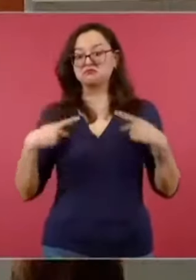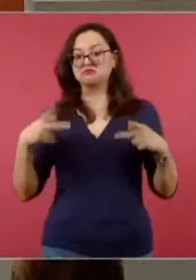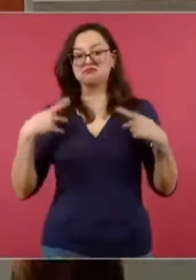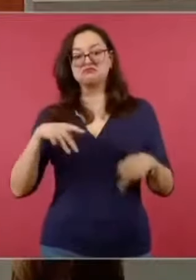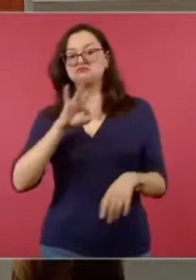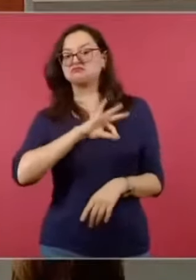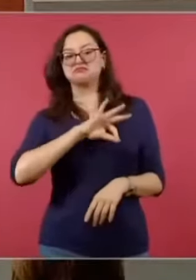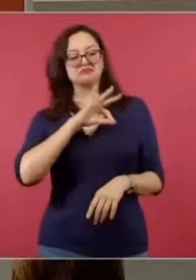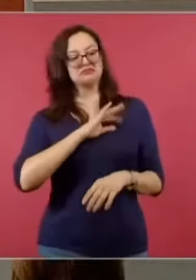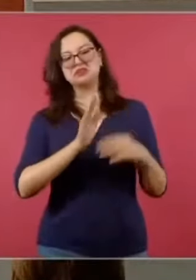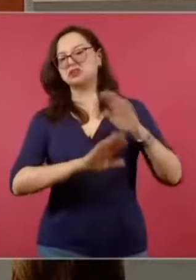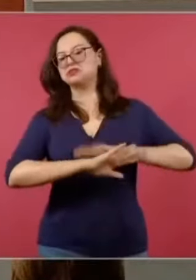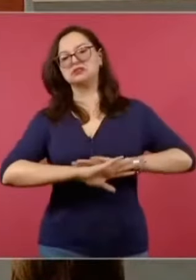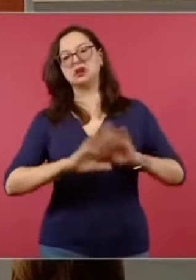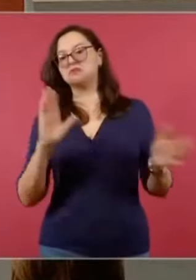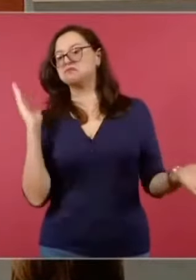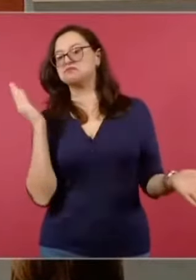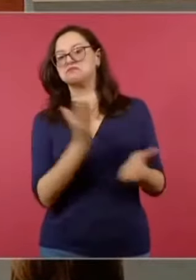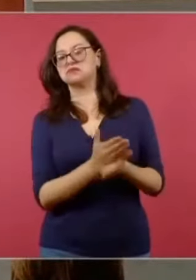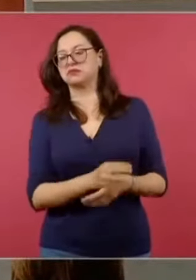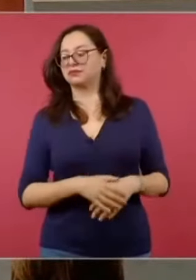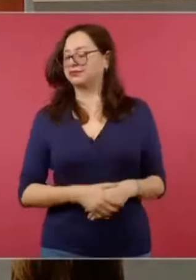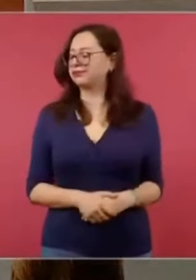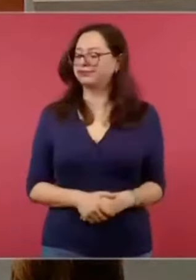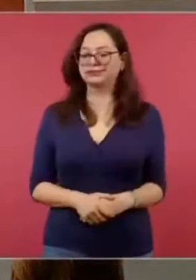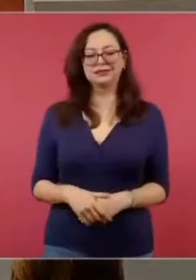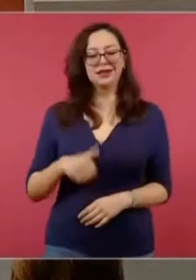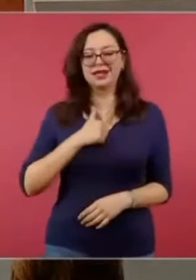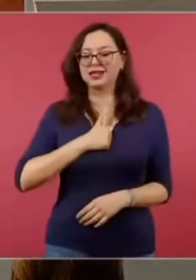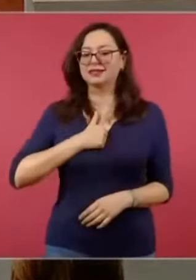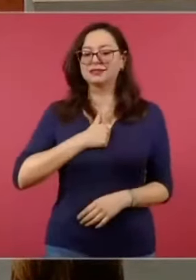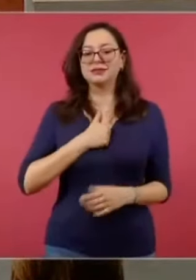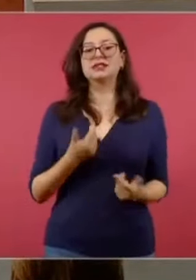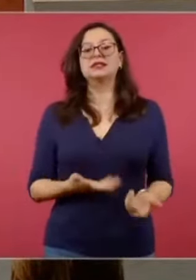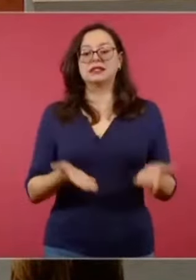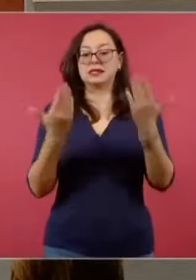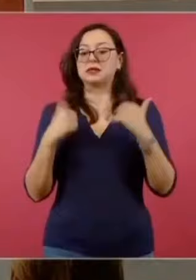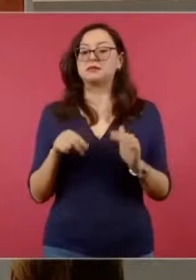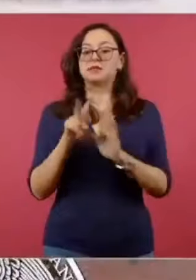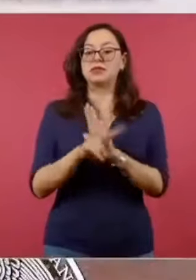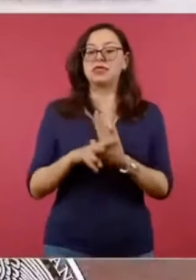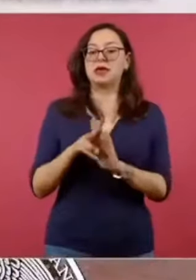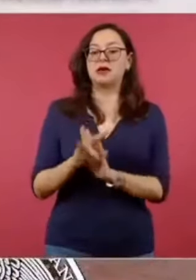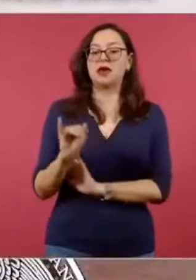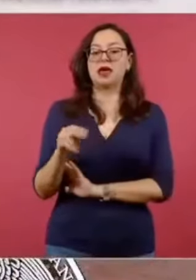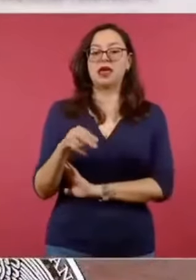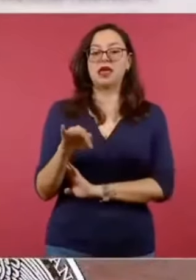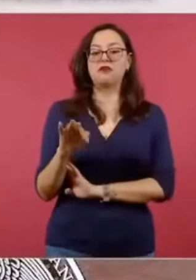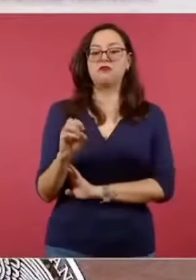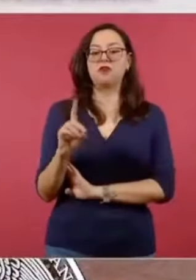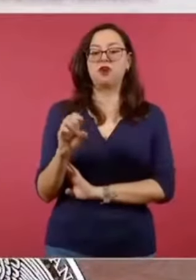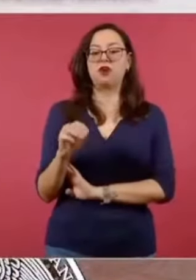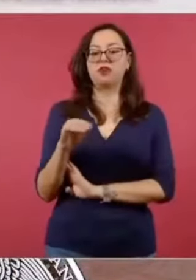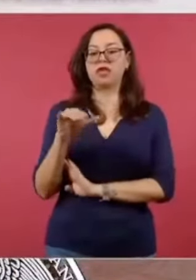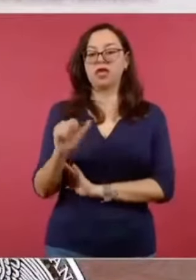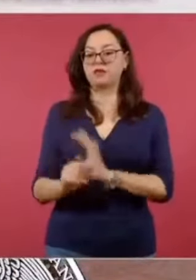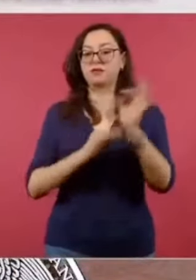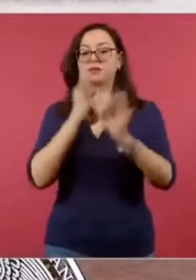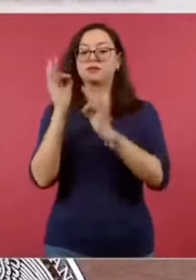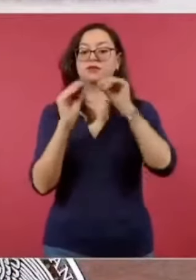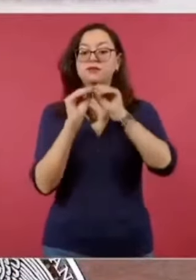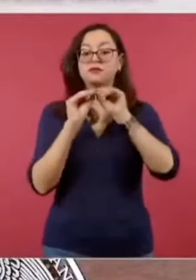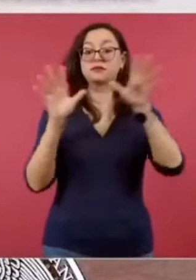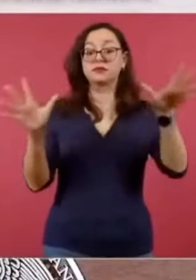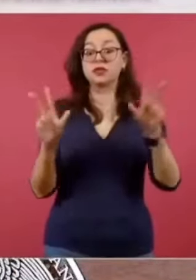verdaderamente lamentable. Por último, presentamos la colaboración de Infodemia sobre las mentiras que se han dicho en torno al supuesto